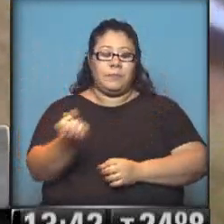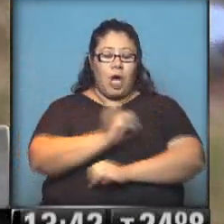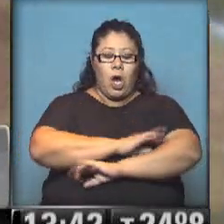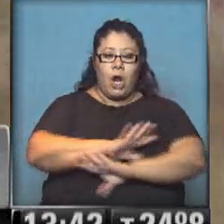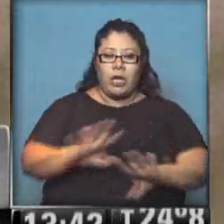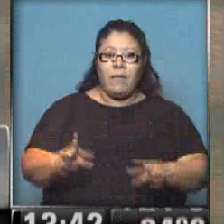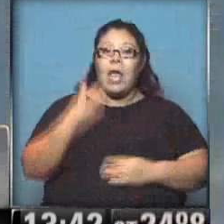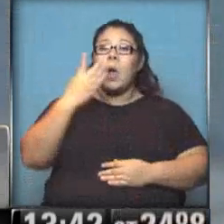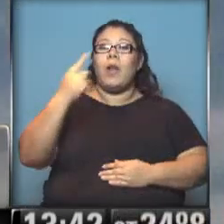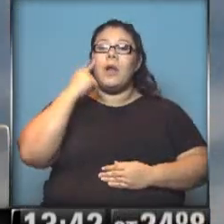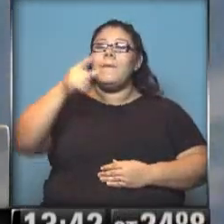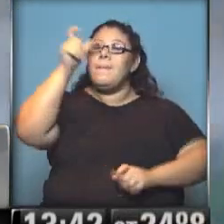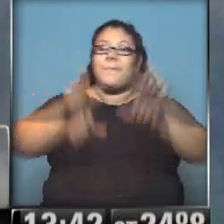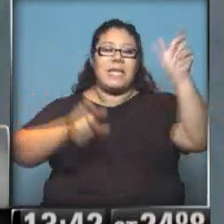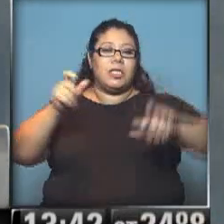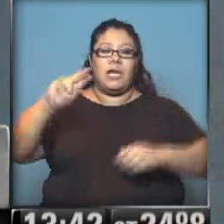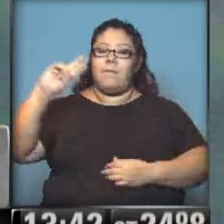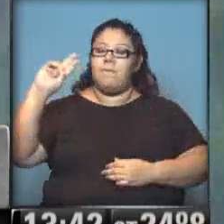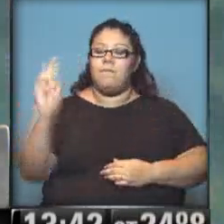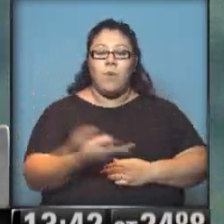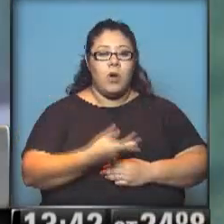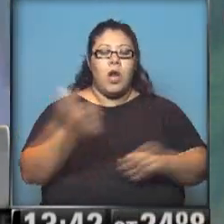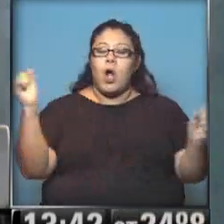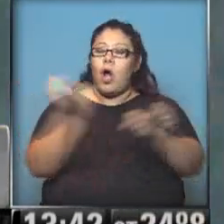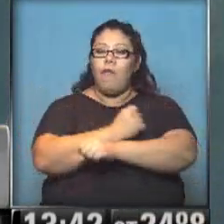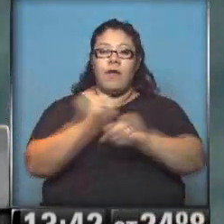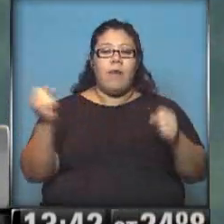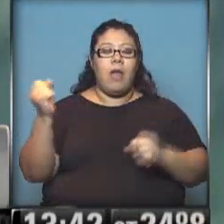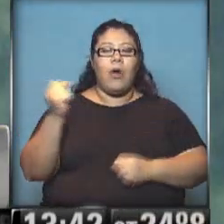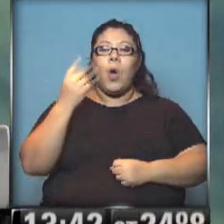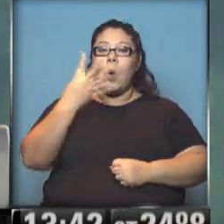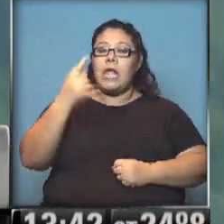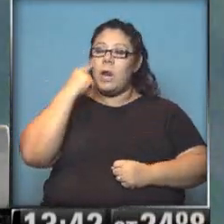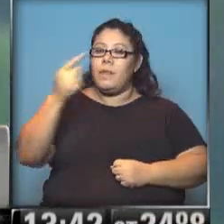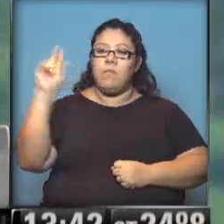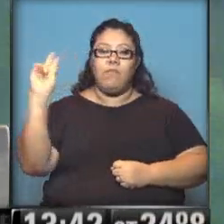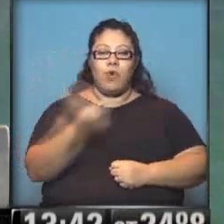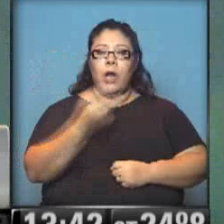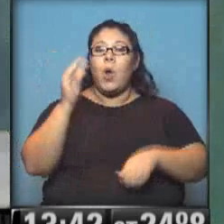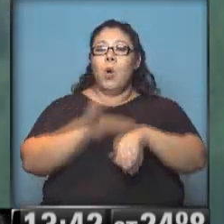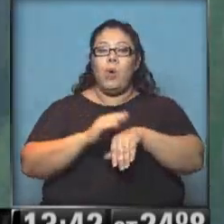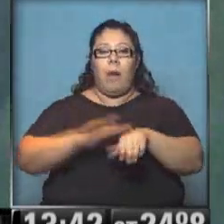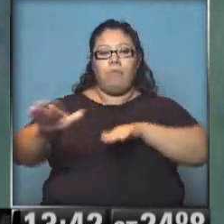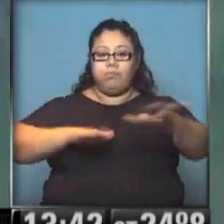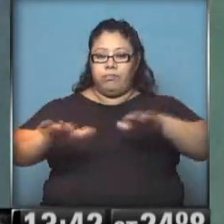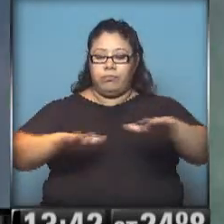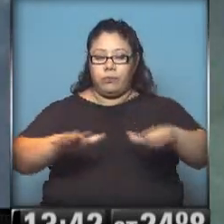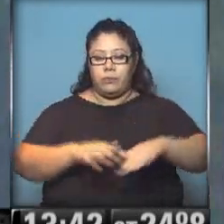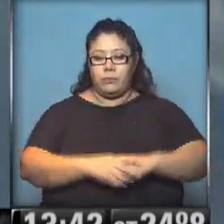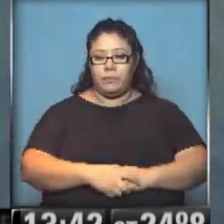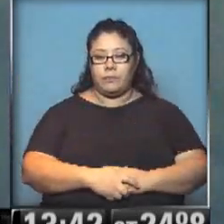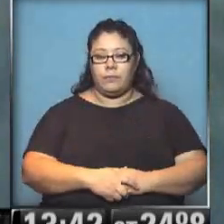4.000 personas Ya se sabe Confirmado Han perdido la vida Por este terreno ¡Suscríbete al canal!